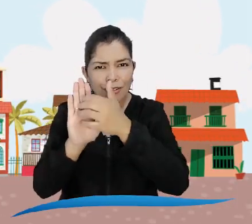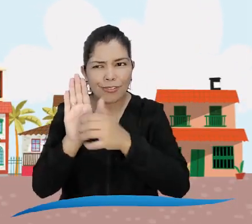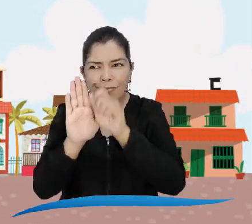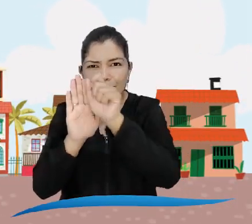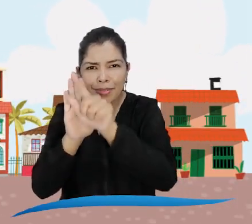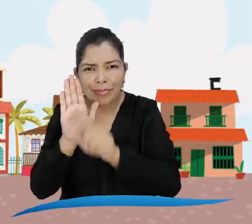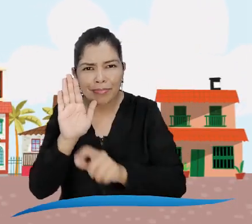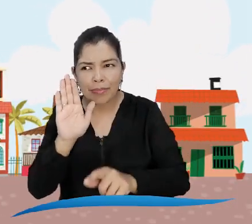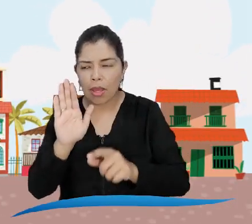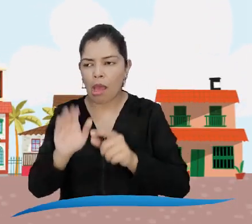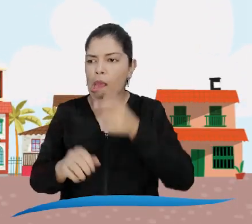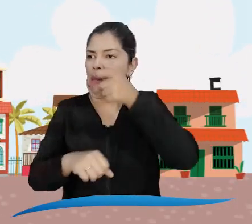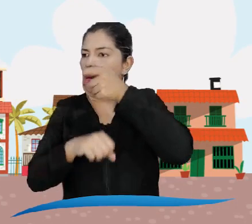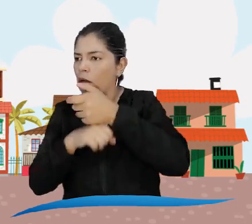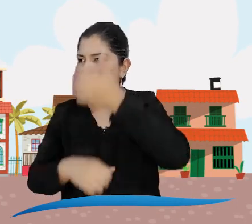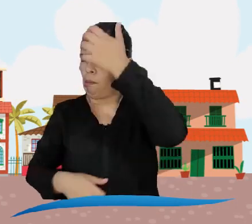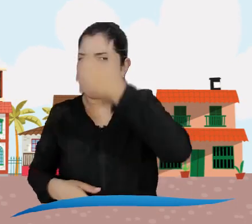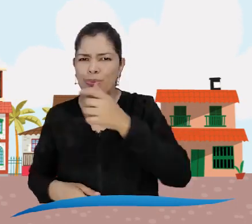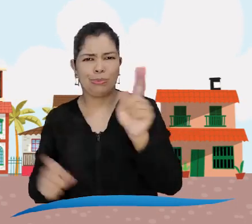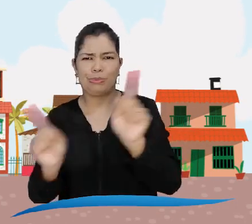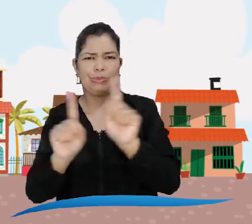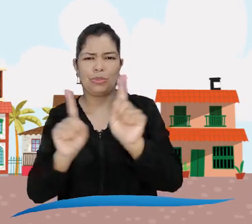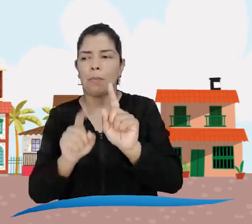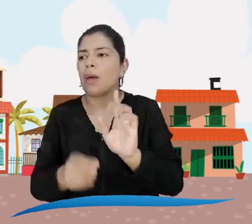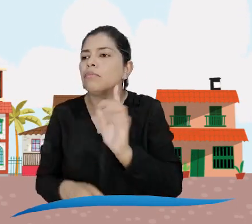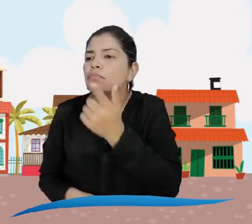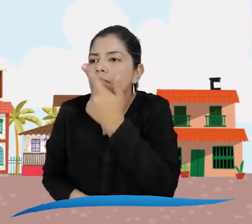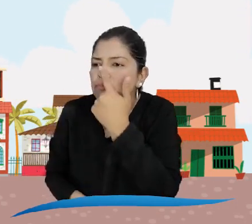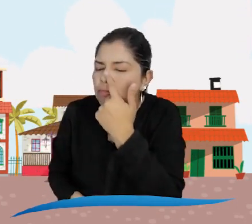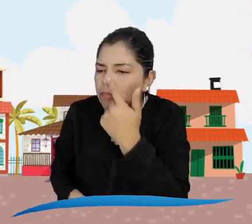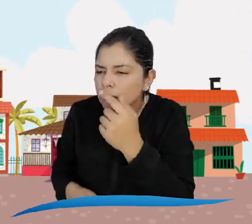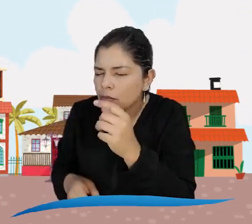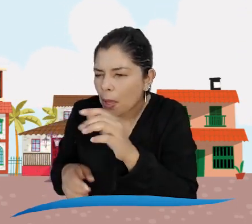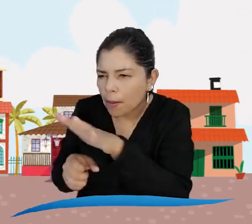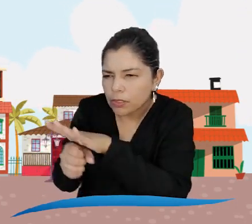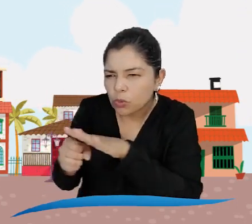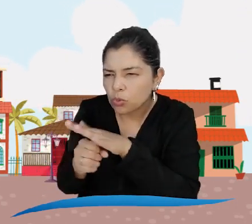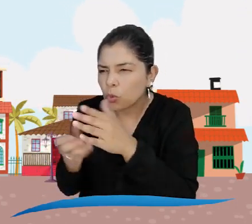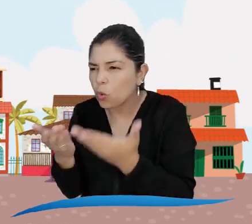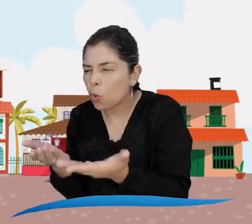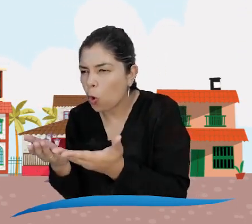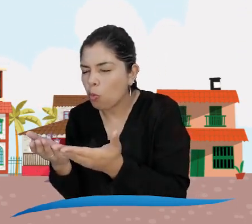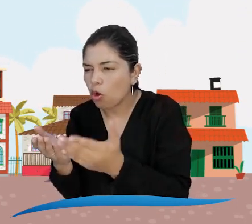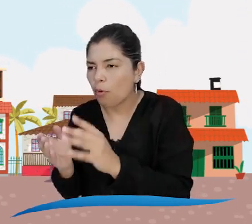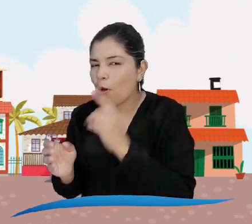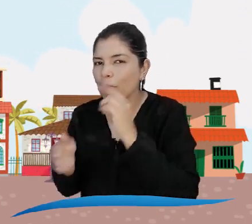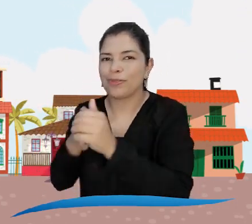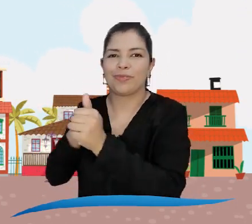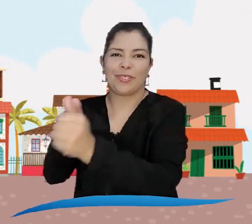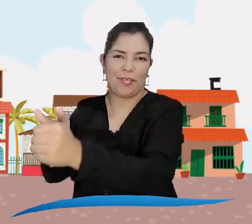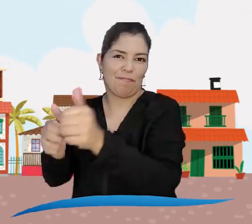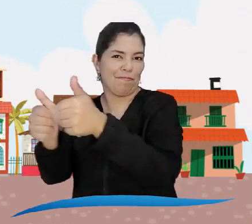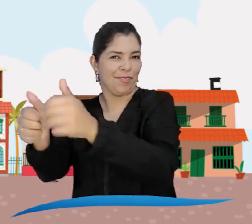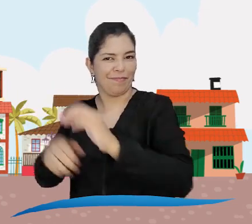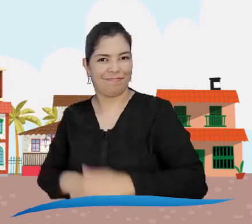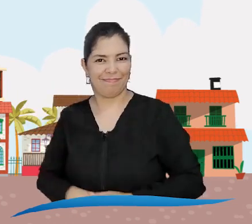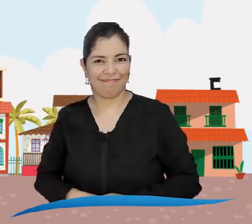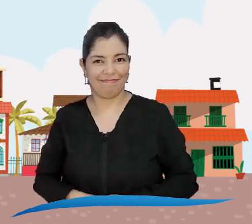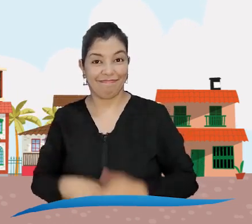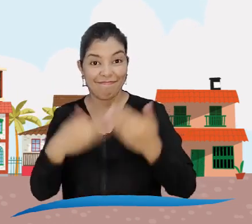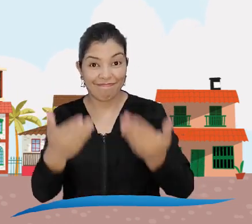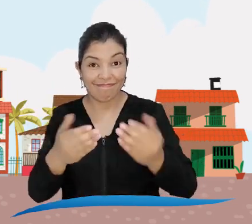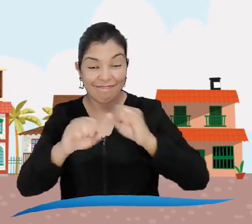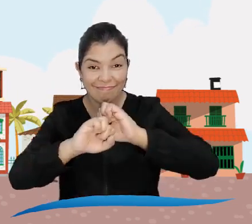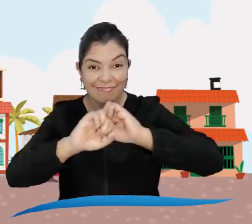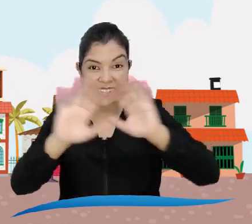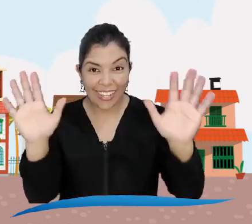y recuerda que el instrumento de diagnóstico no te juzga ni te evalúa. Solamente busca identificar oportunidades de mejora para la correcta operación